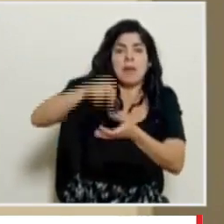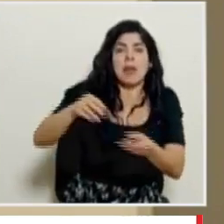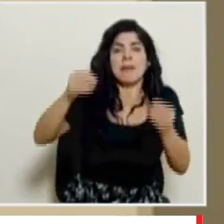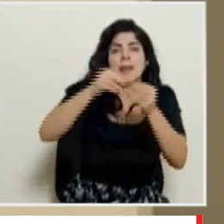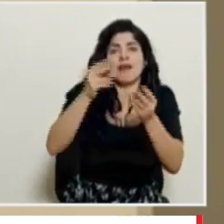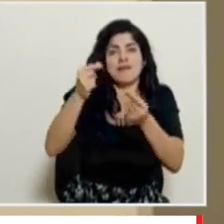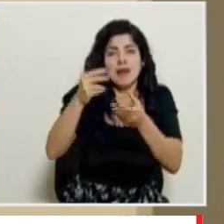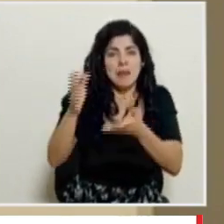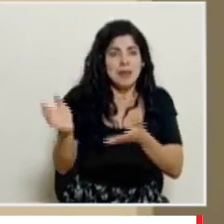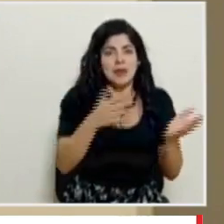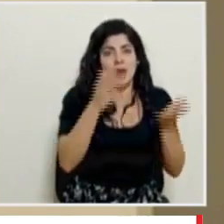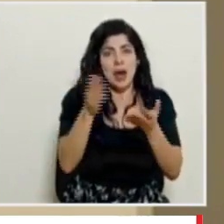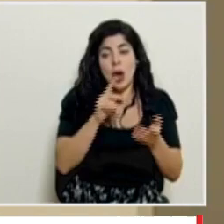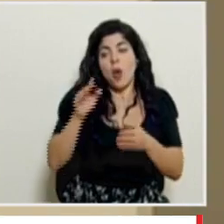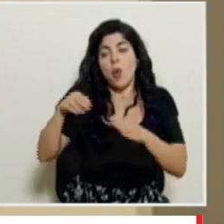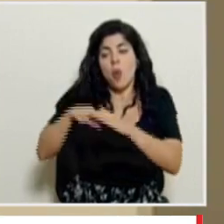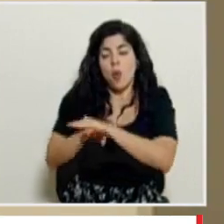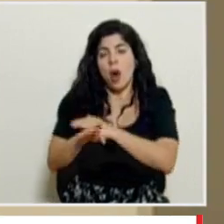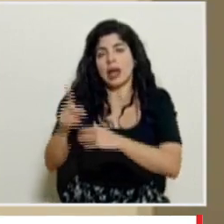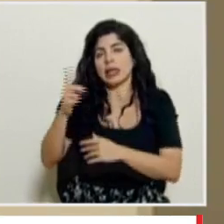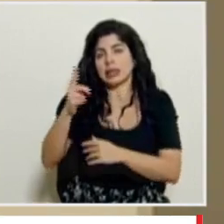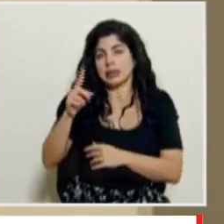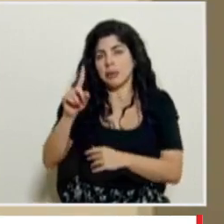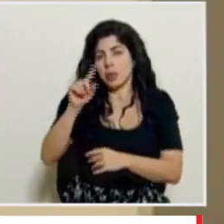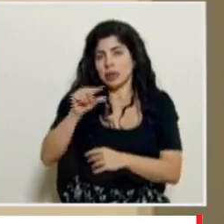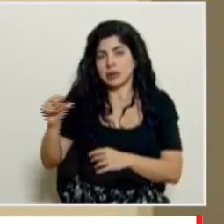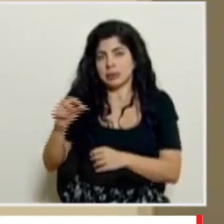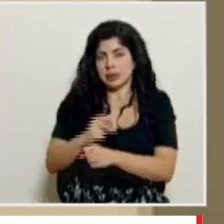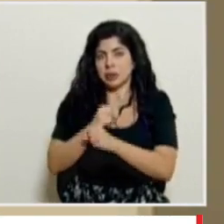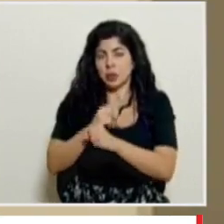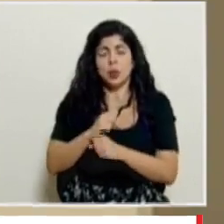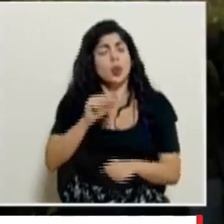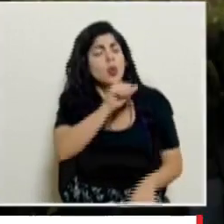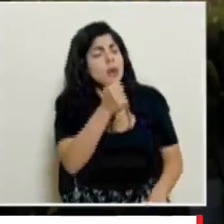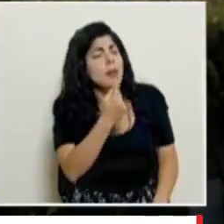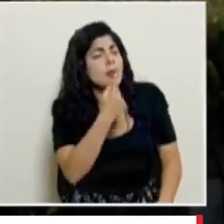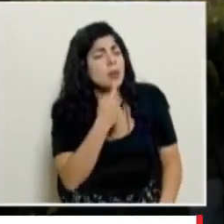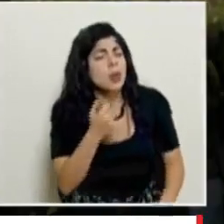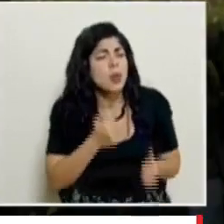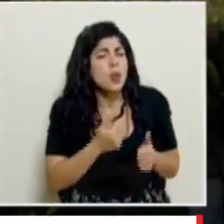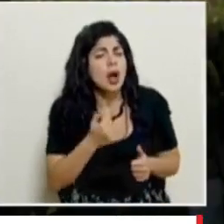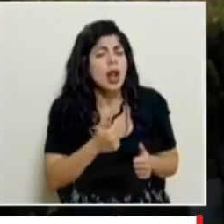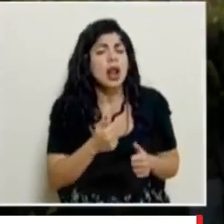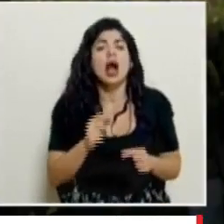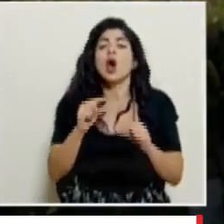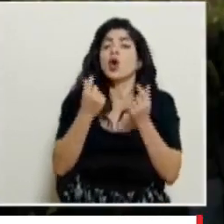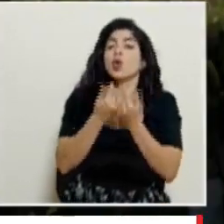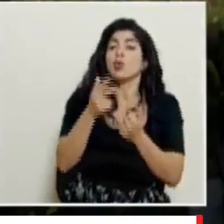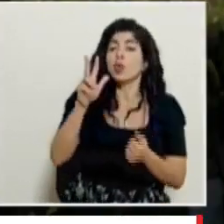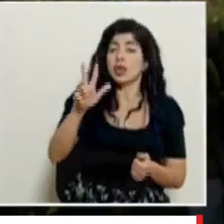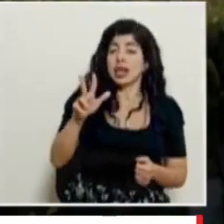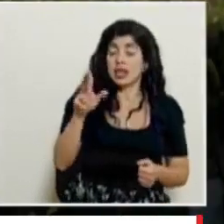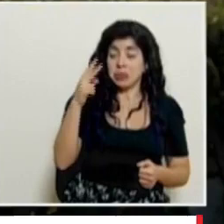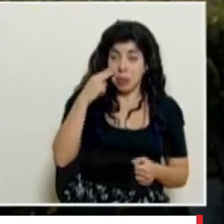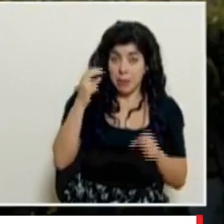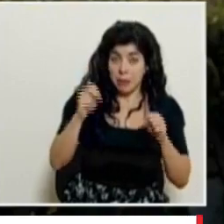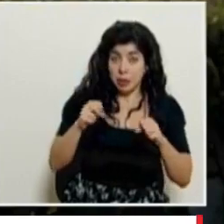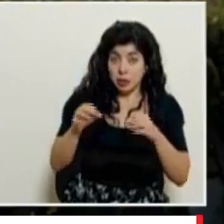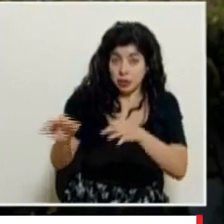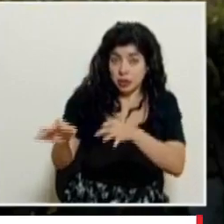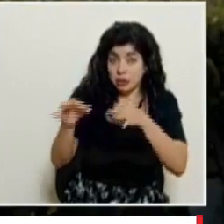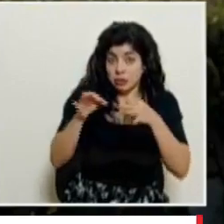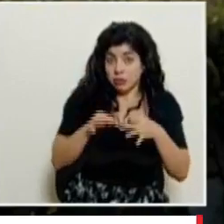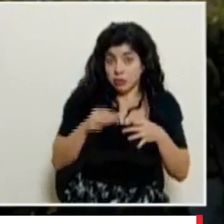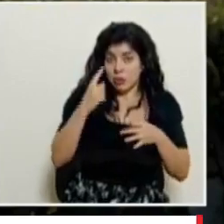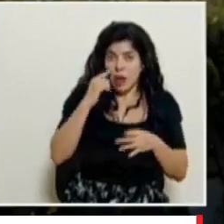rápido manteniendo siempre ese porcentaje de seguridad ¿y cuál era la otra pregunta? sobre la parte del grupo 3 si usted ve factible adelantarlo sobre